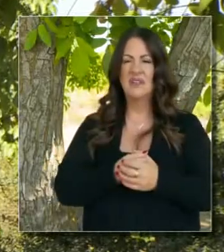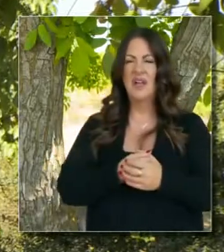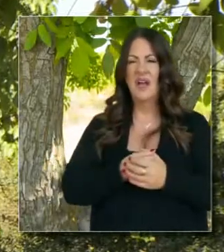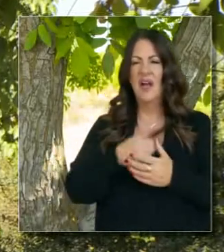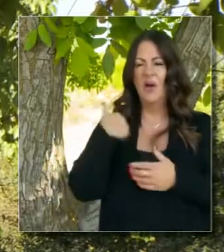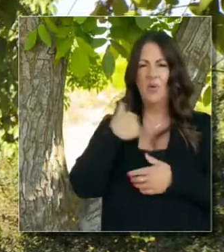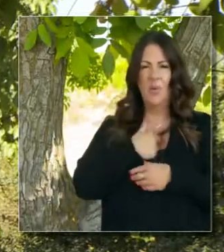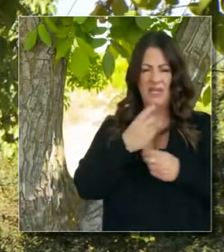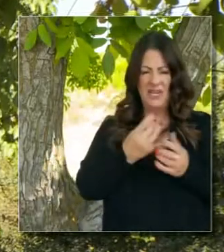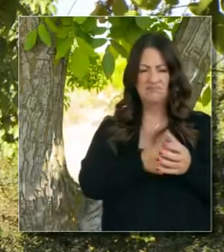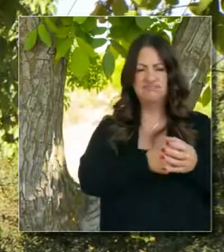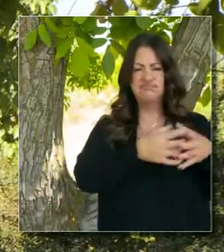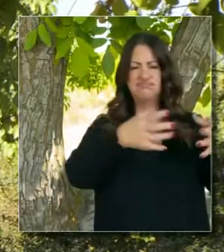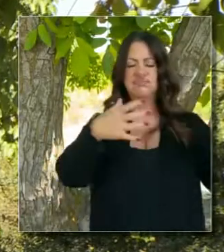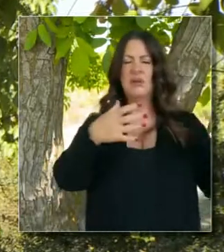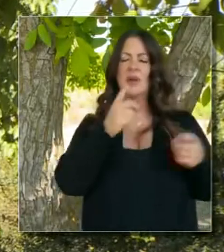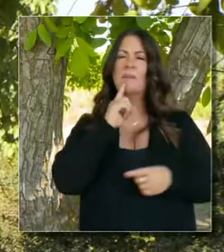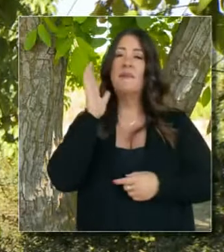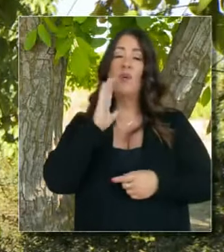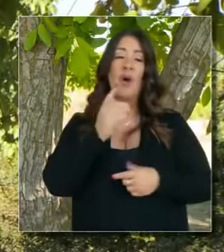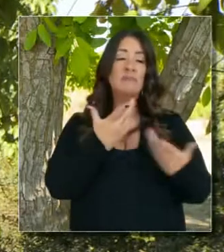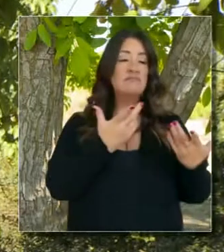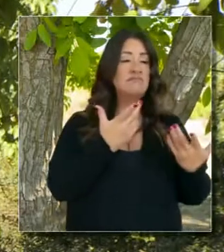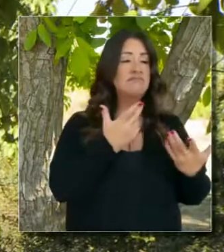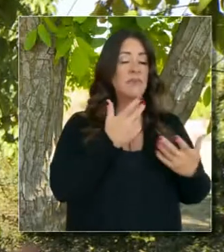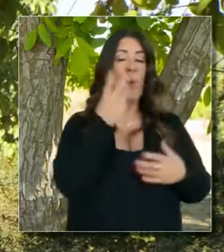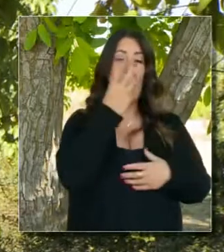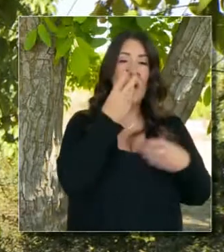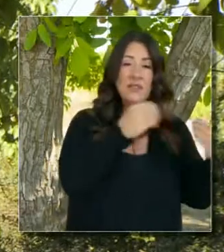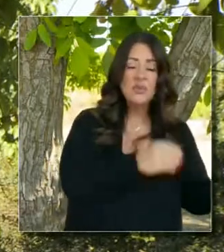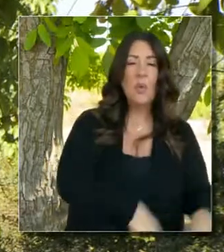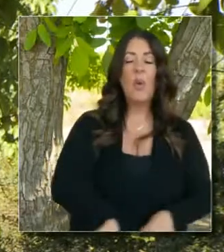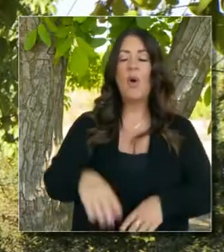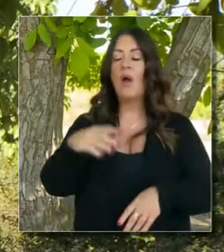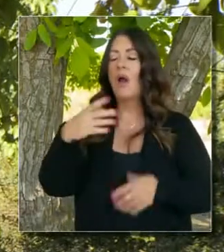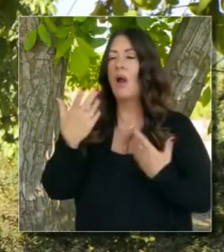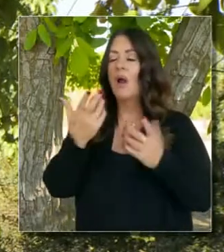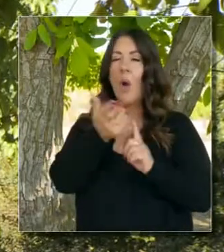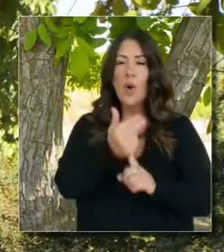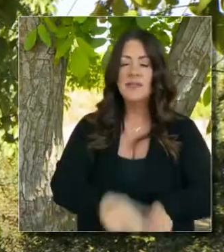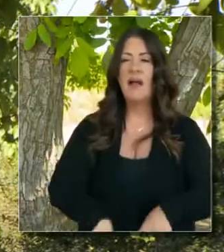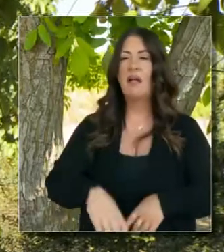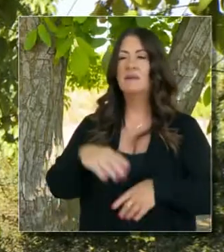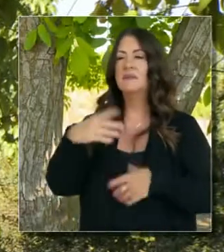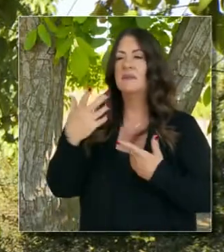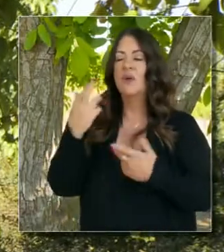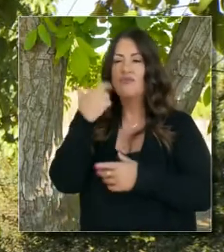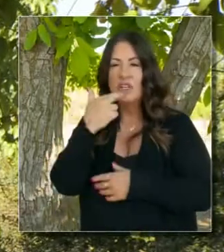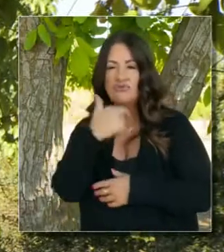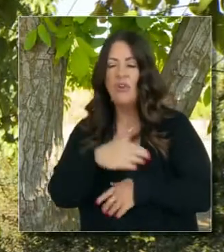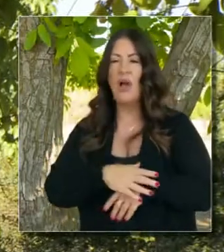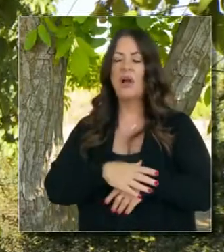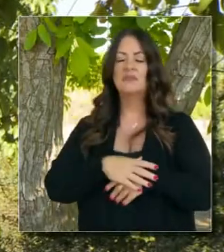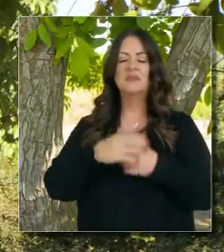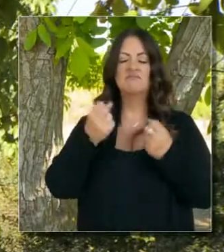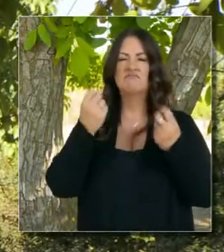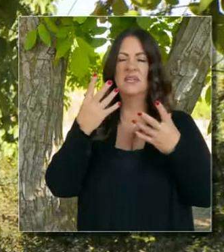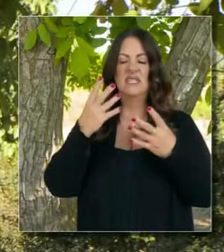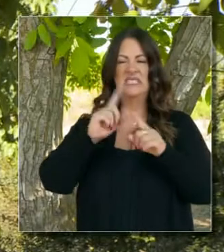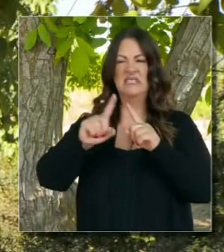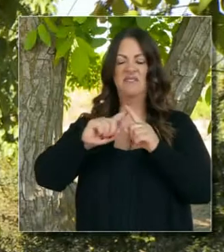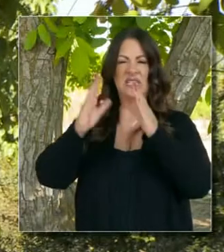empleado, Pat Kelly. Pudimos crecer ese negocio a un pequeño negocio de venta de vinos, vendiendo a hoteles,